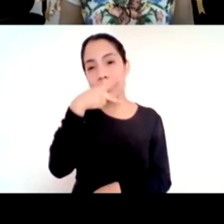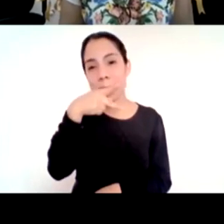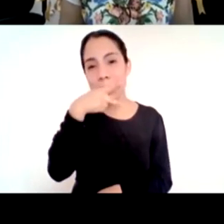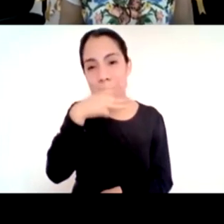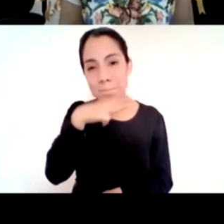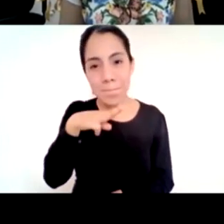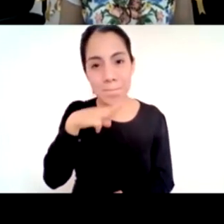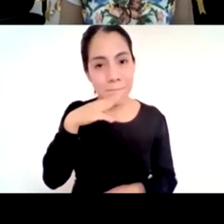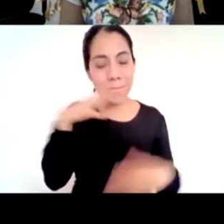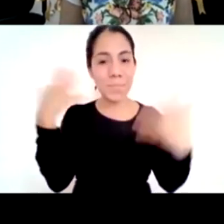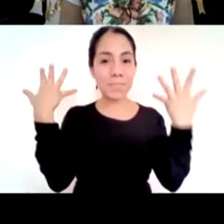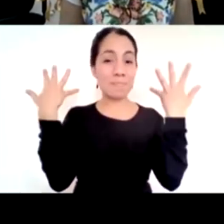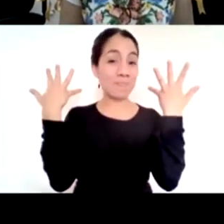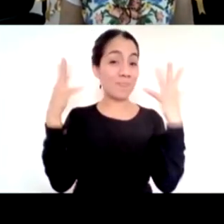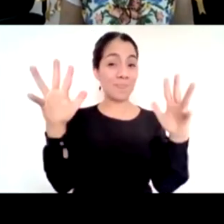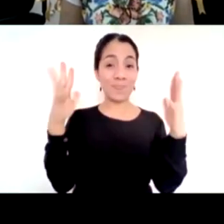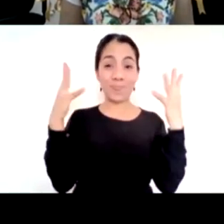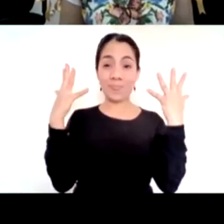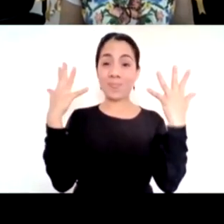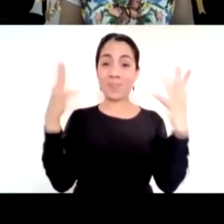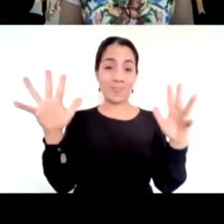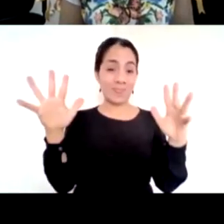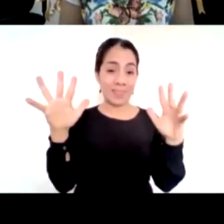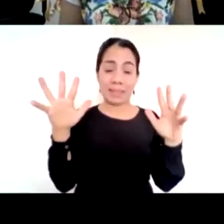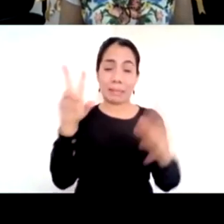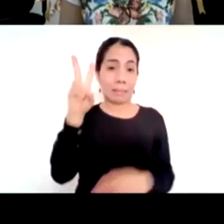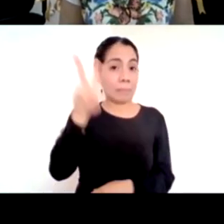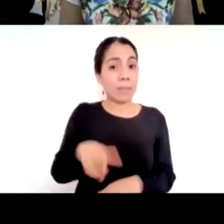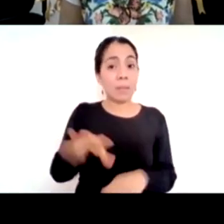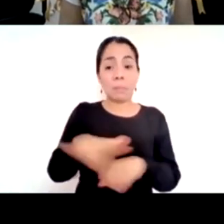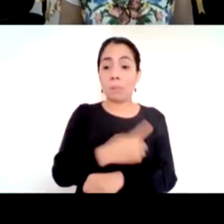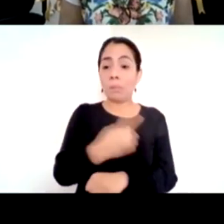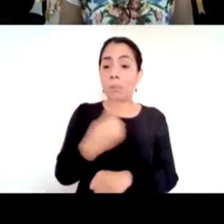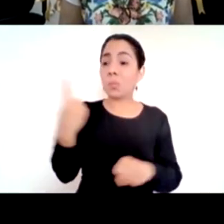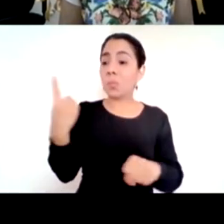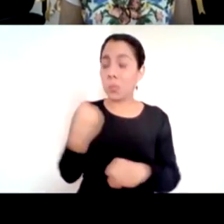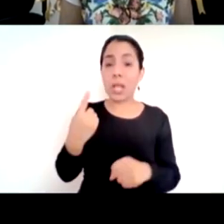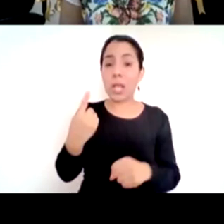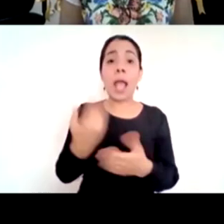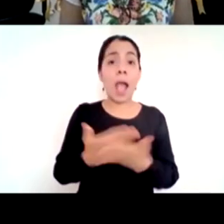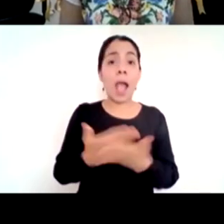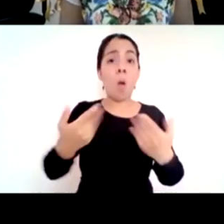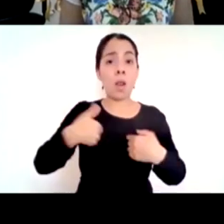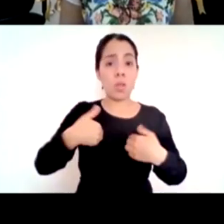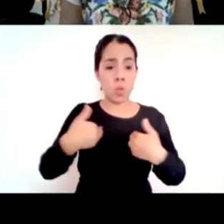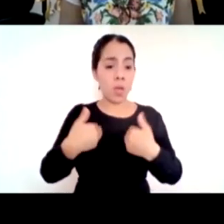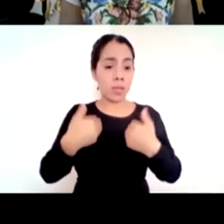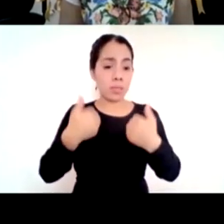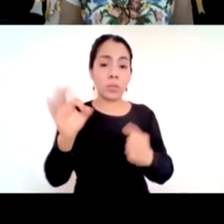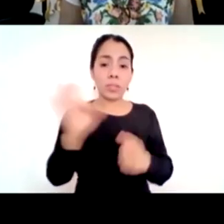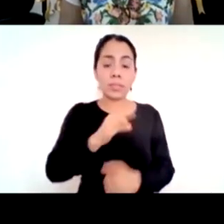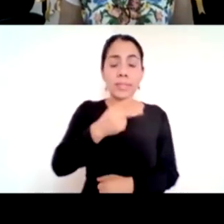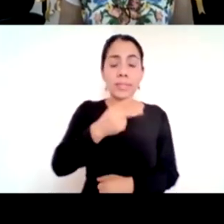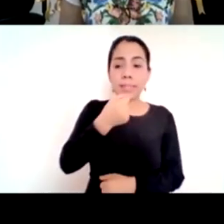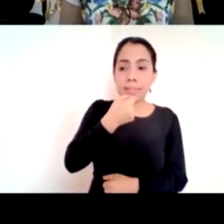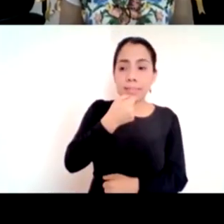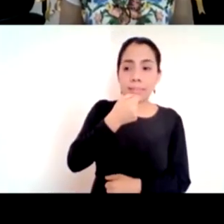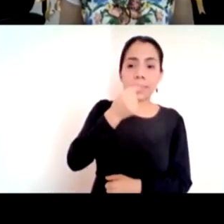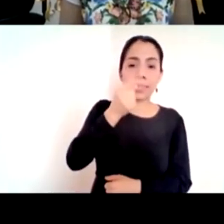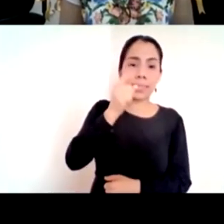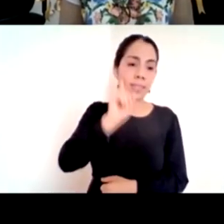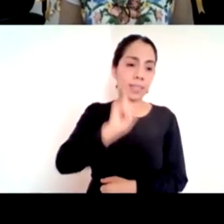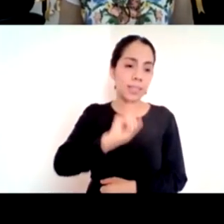entender lo que significa cuando tienes un niño o una niña que te está pidiendo ayuda en las matemáticas